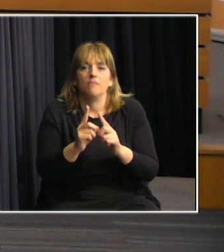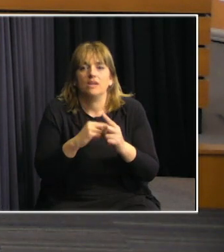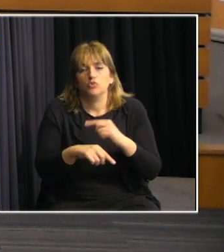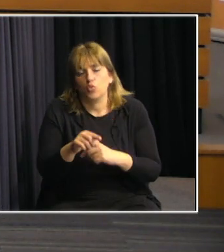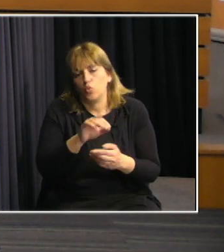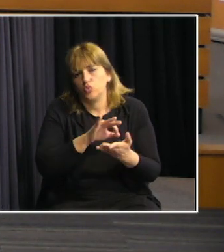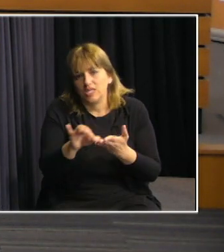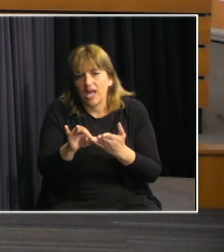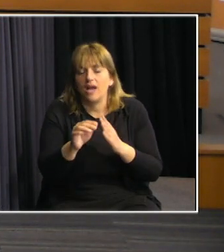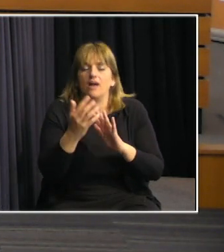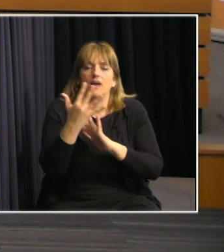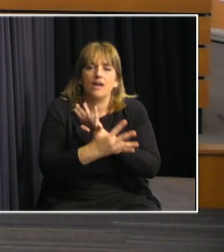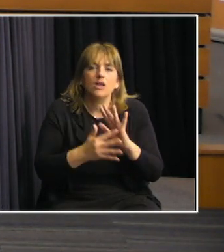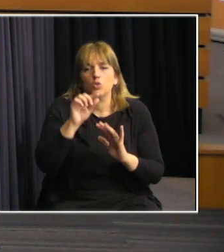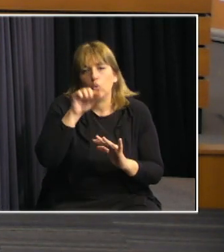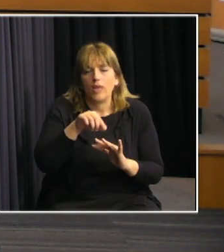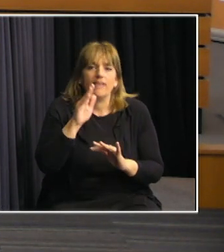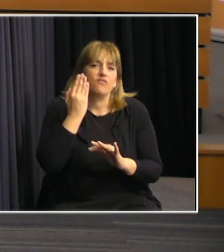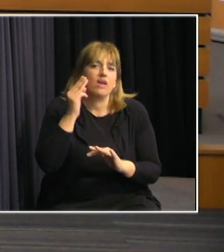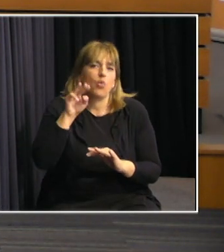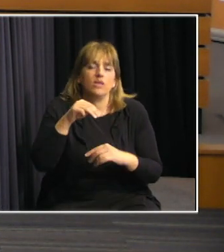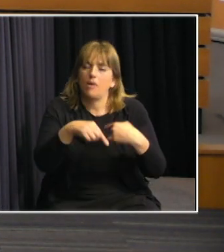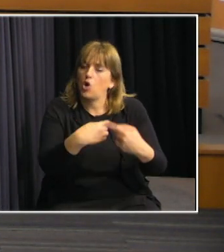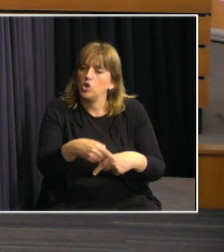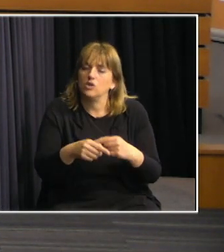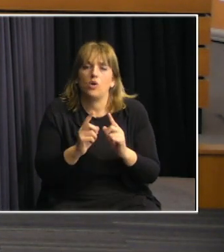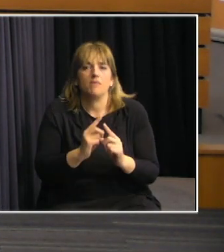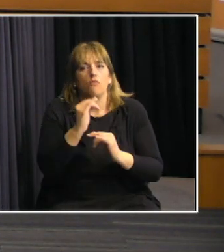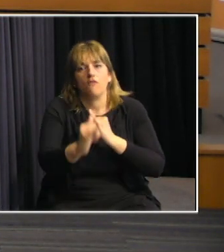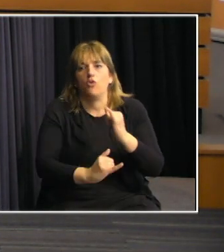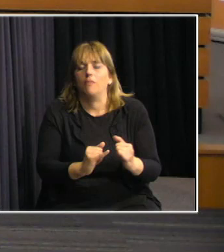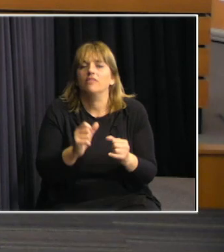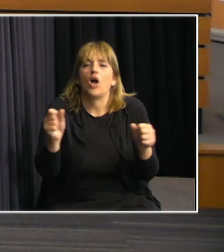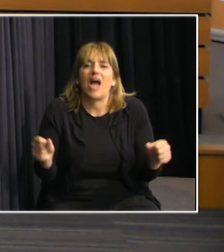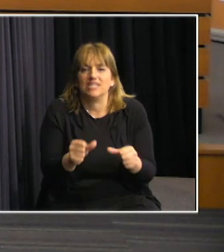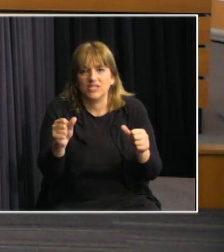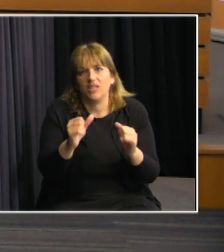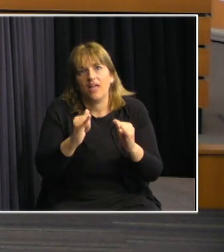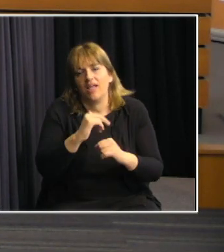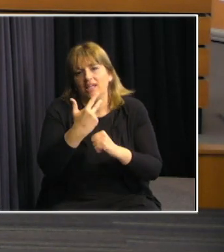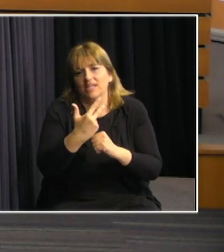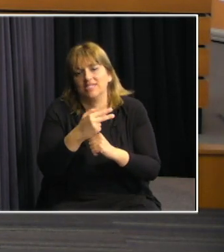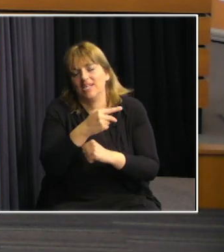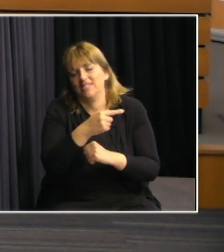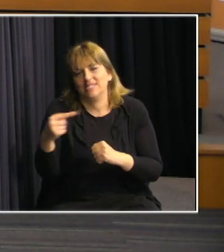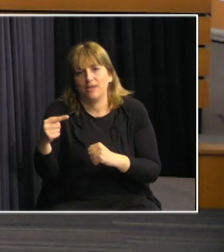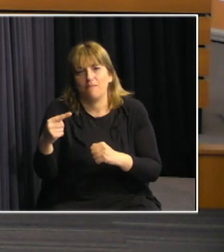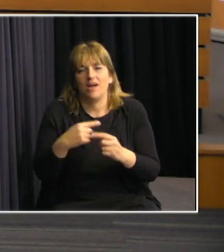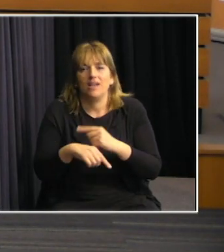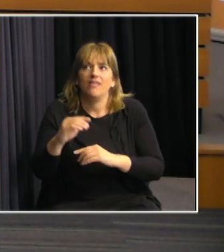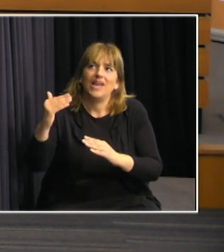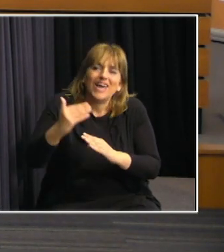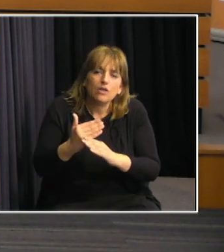redes del Sistema Nacional de Emergencias, seguiremos informando sobre las actividades de la tercera semana de la